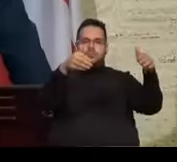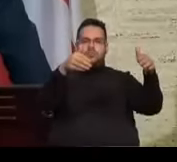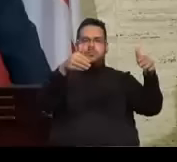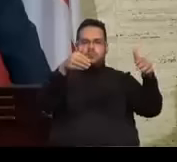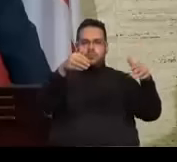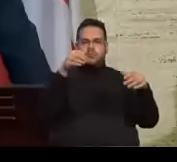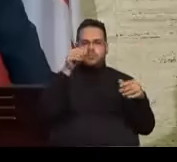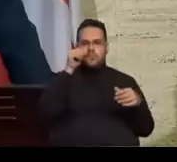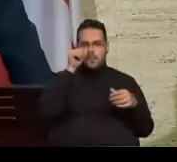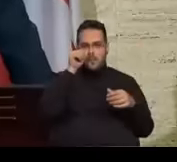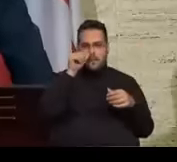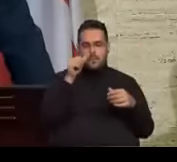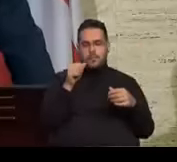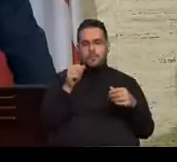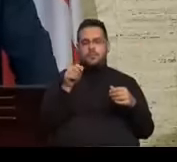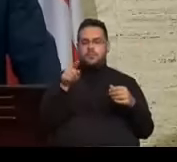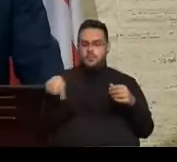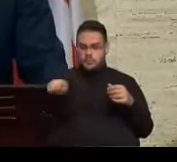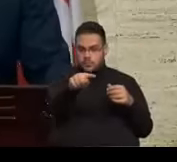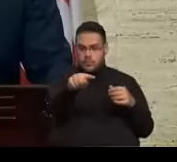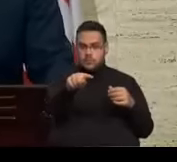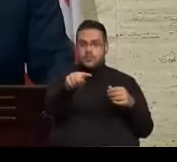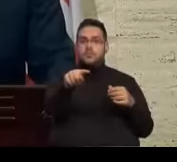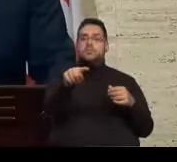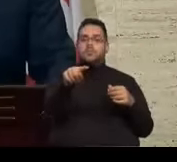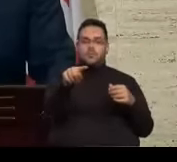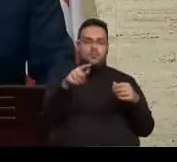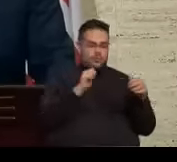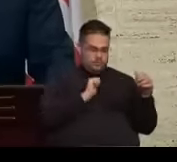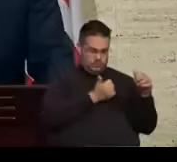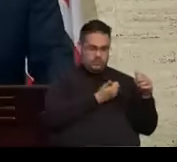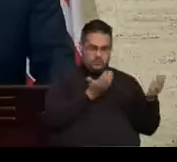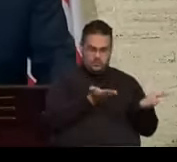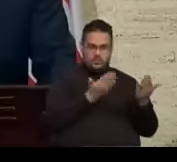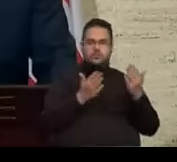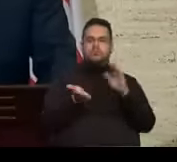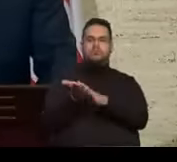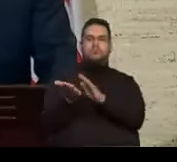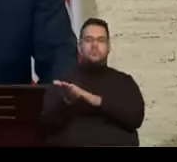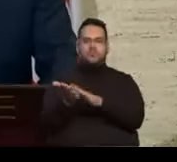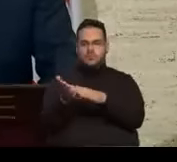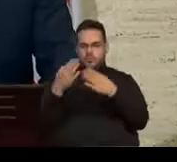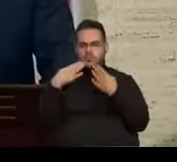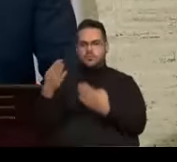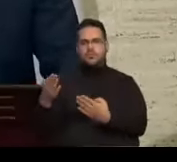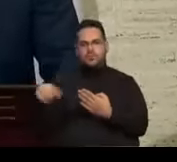a ustedes el país los reconoce y les agradece.